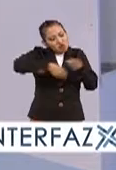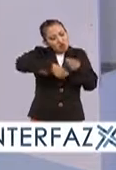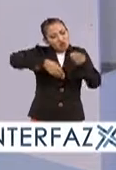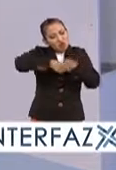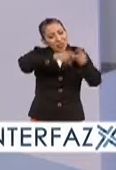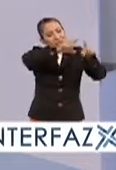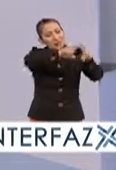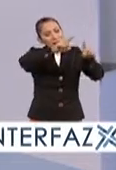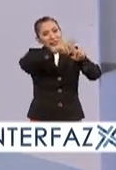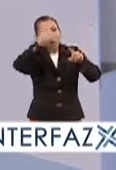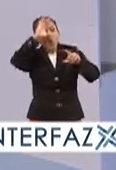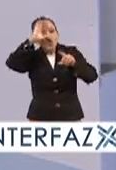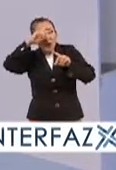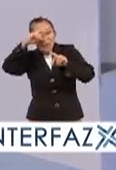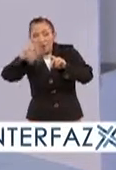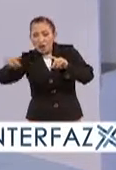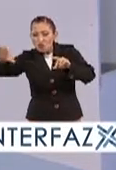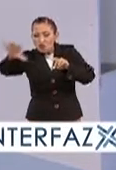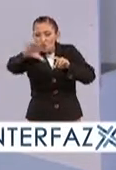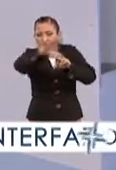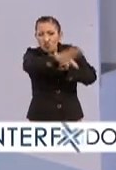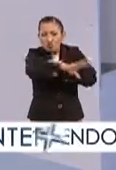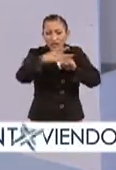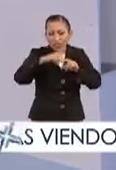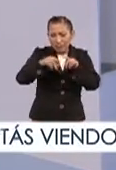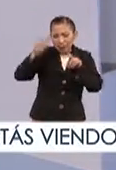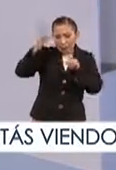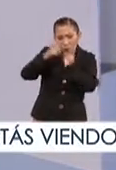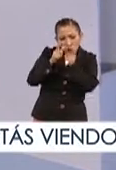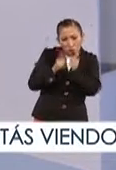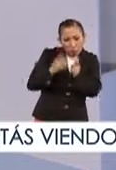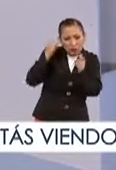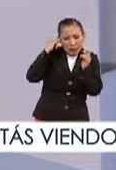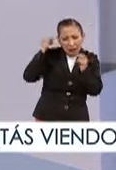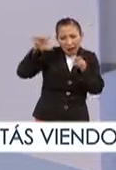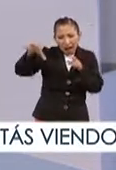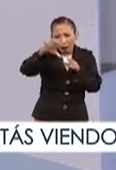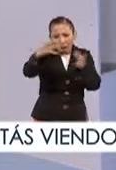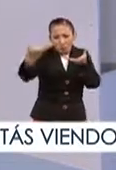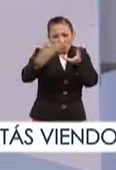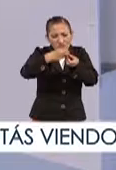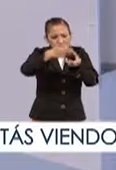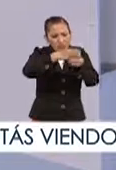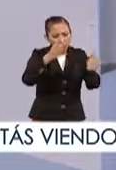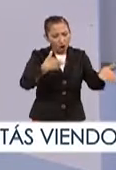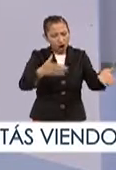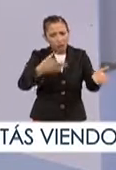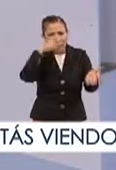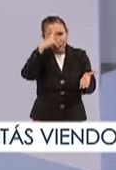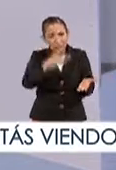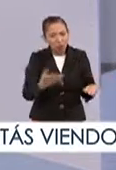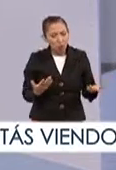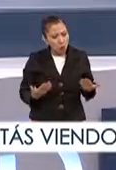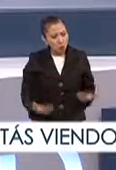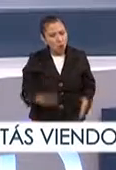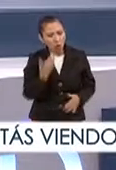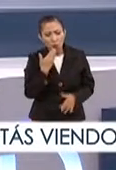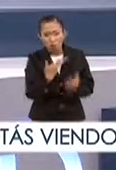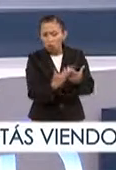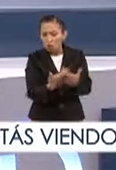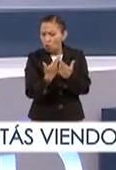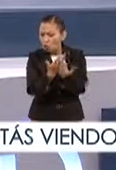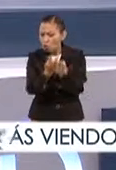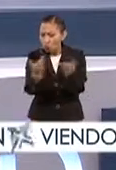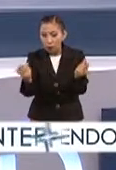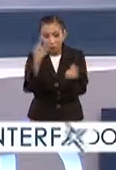biodiversidad de México y la multiculturalidad de este maravilloso país y efectivamente la cocina mexicana es